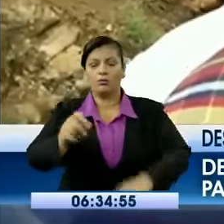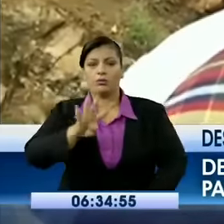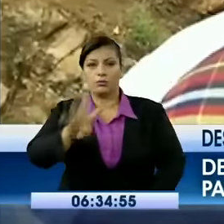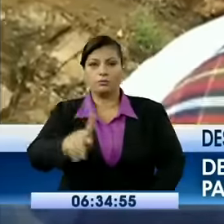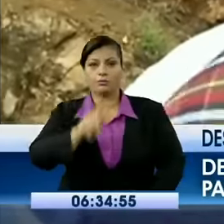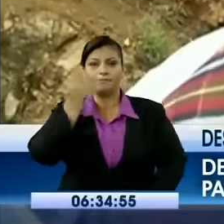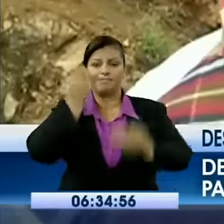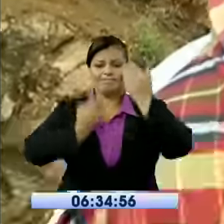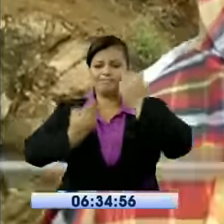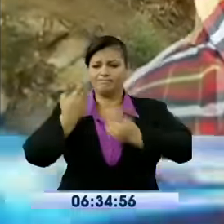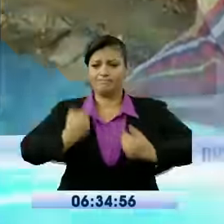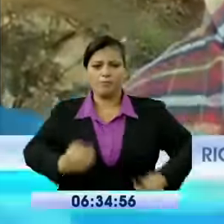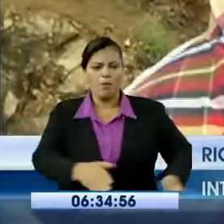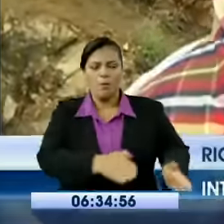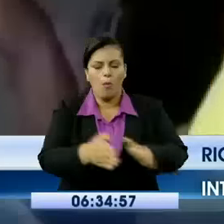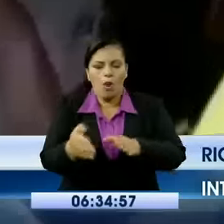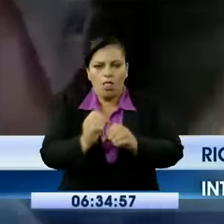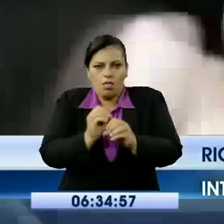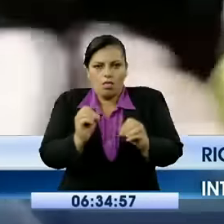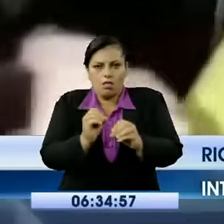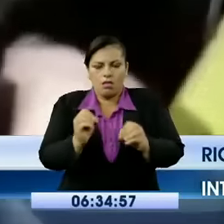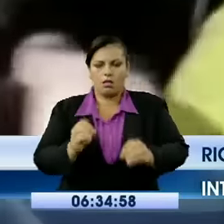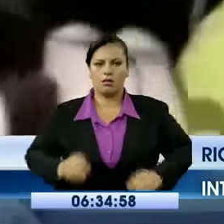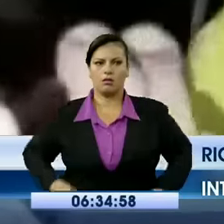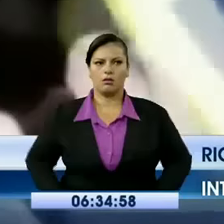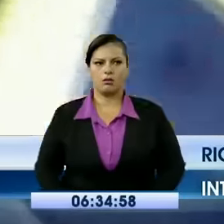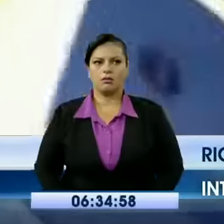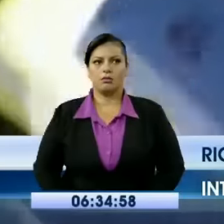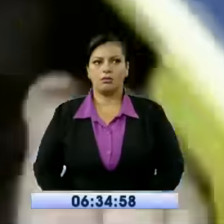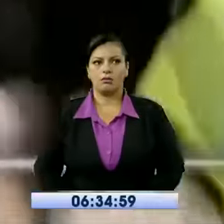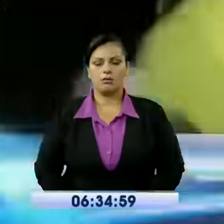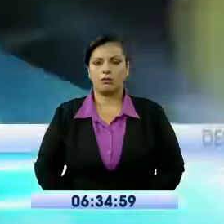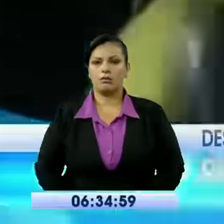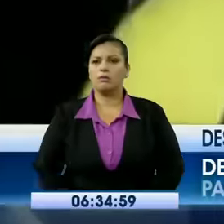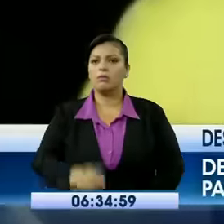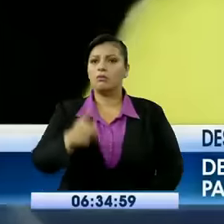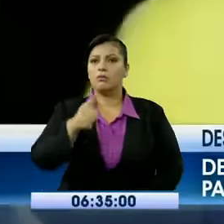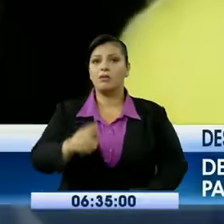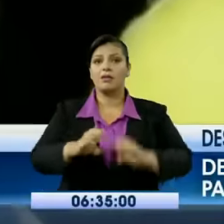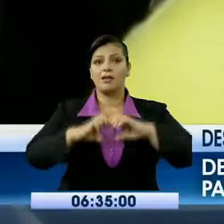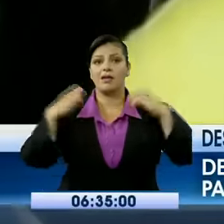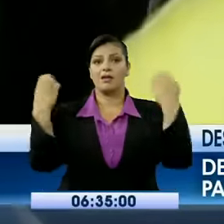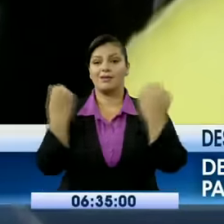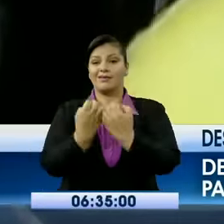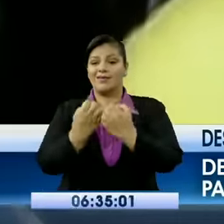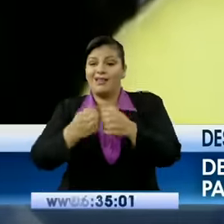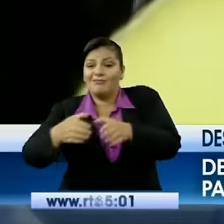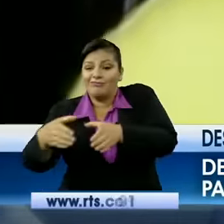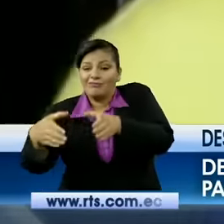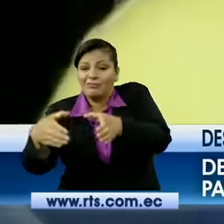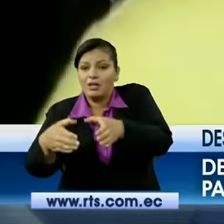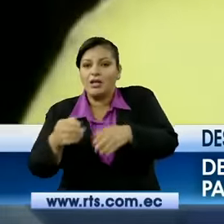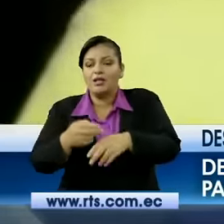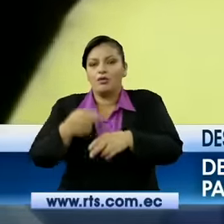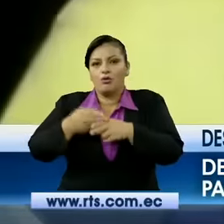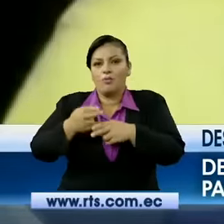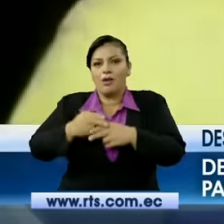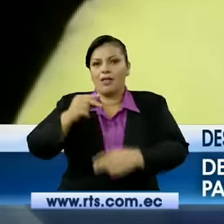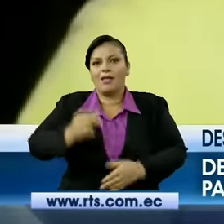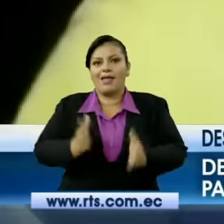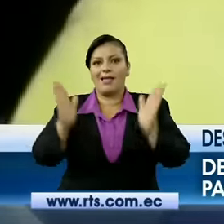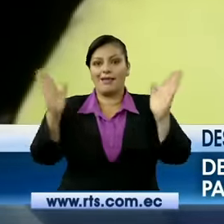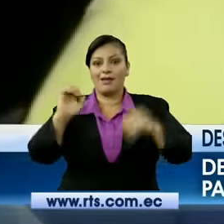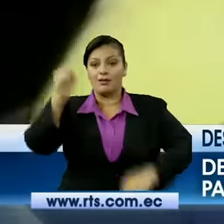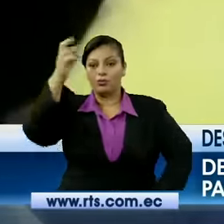¿Fallecidas? No, hay fallecidas hasta el momento. ¿Puede ser objeto de clausura la General Sur o no? A priori le digo que sí, que este